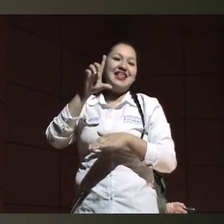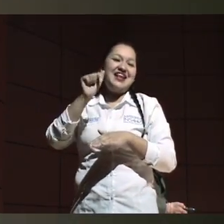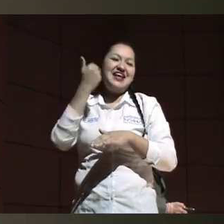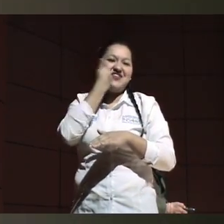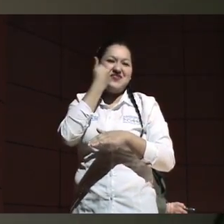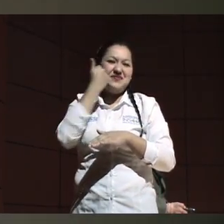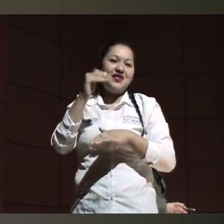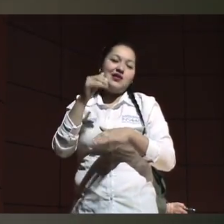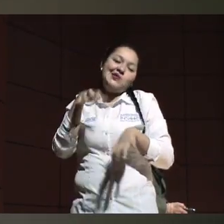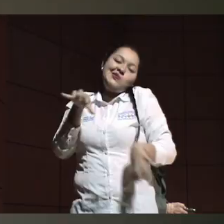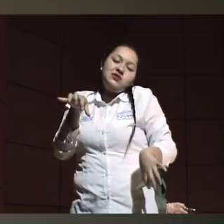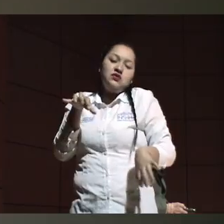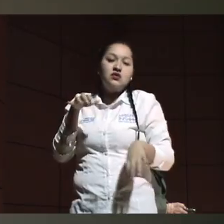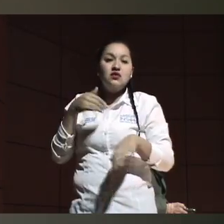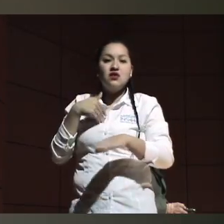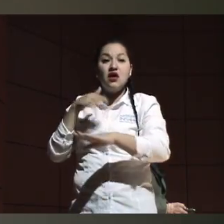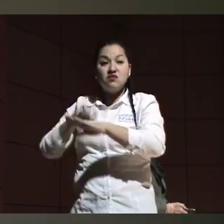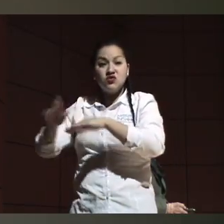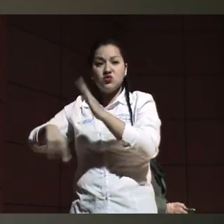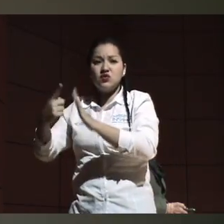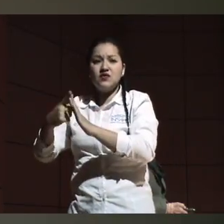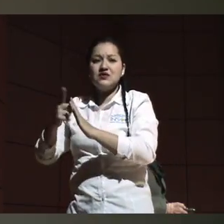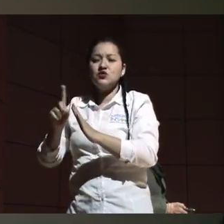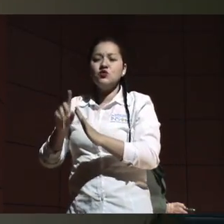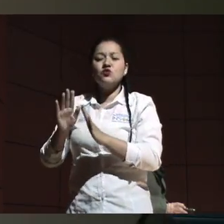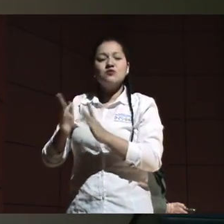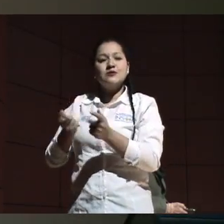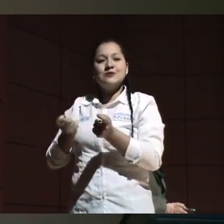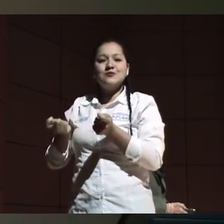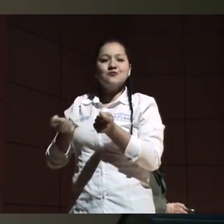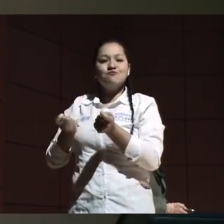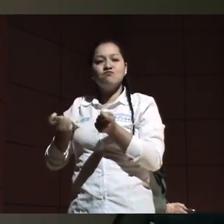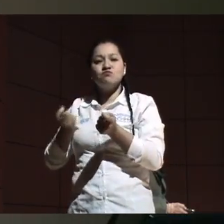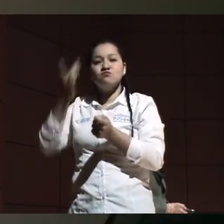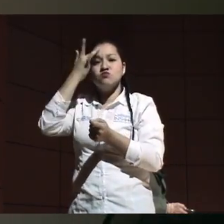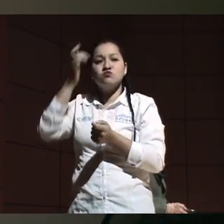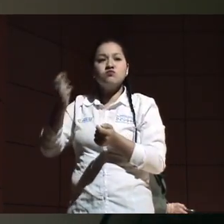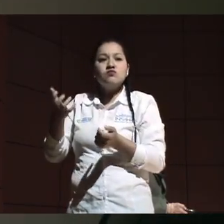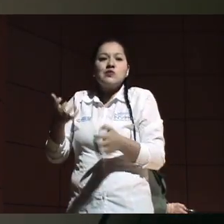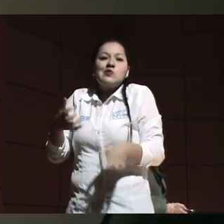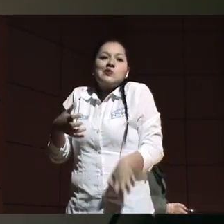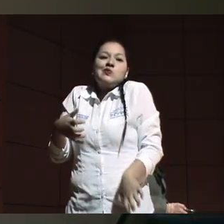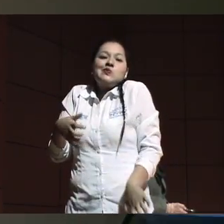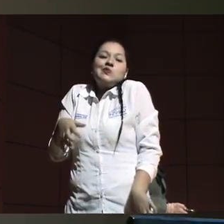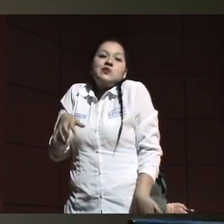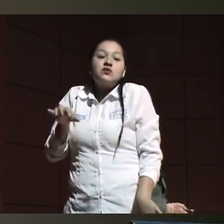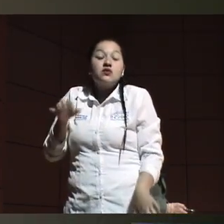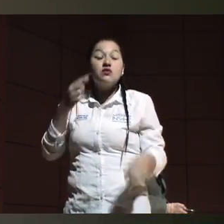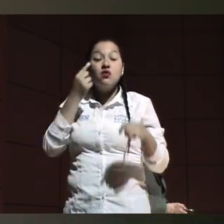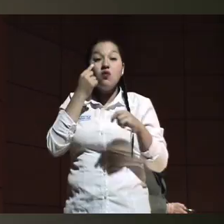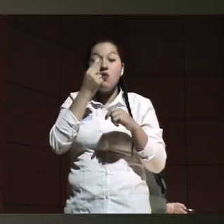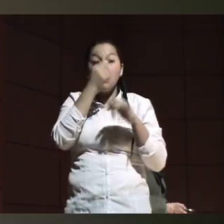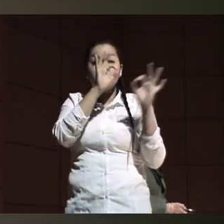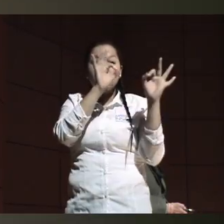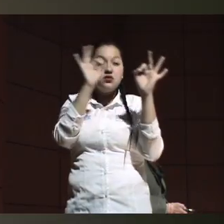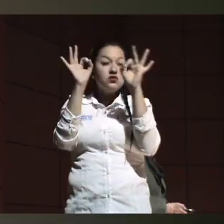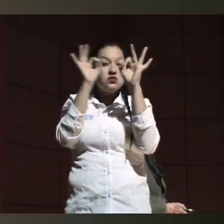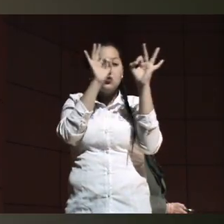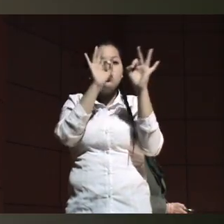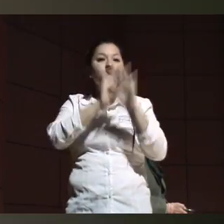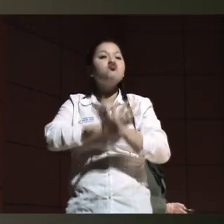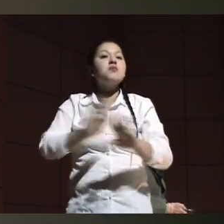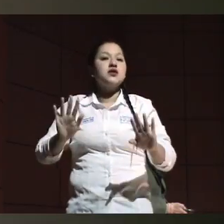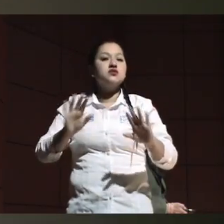degenerativa que le va a dejar mente totalmente inválido, que usted solamente va a poder mover los ojos y ese va a ser su única forma de